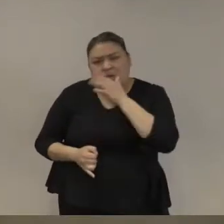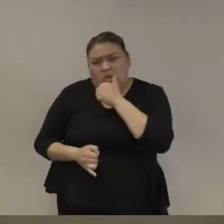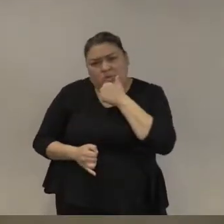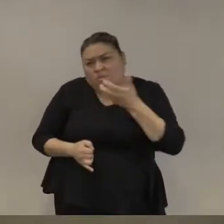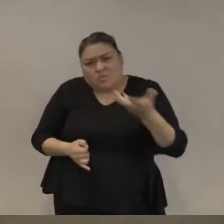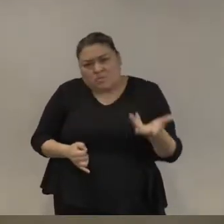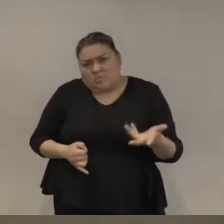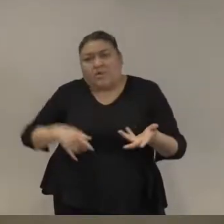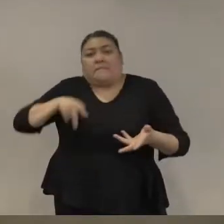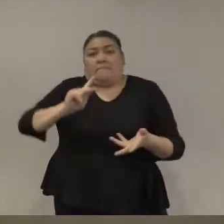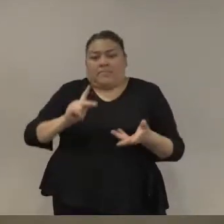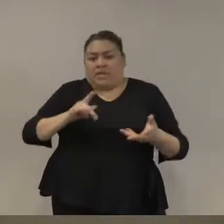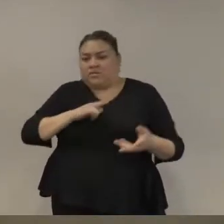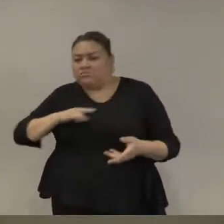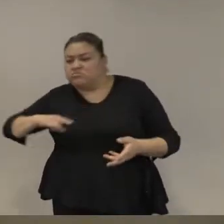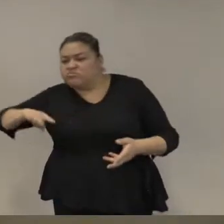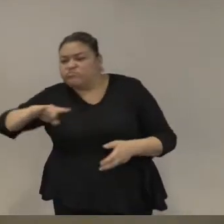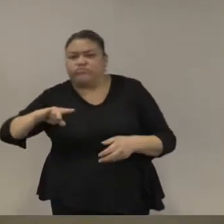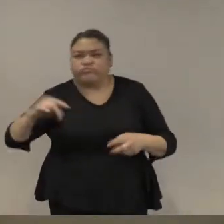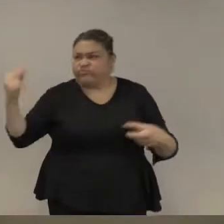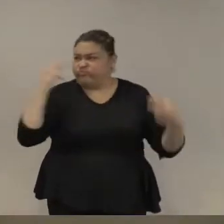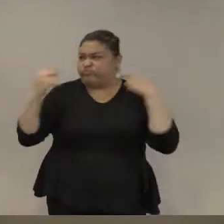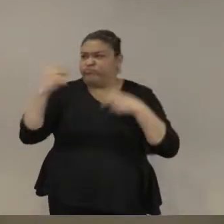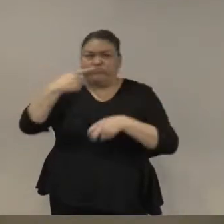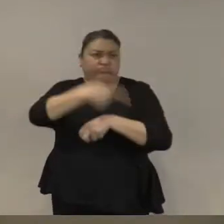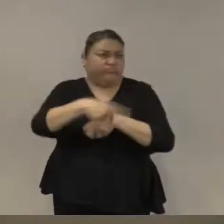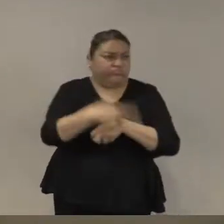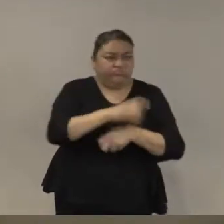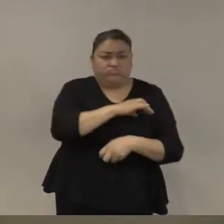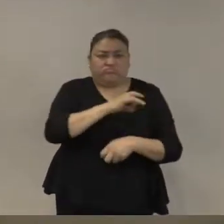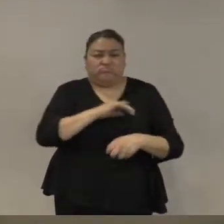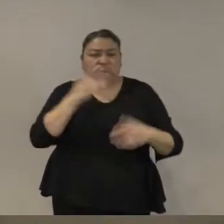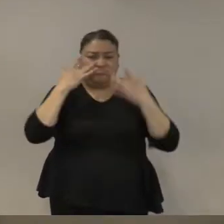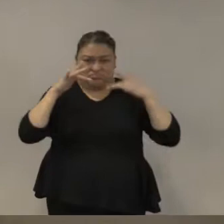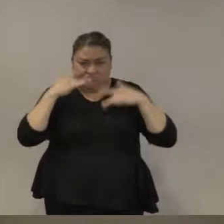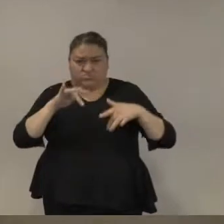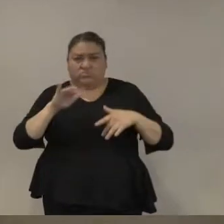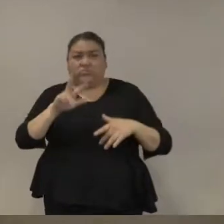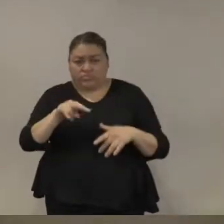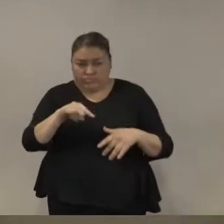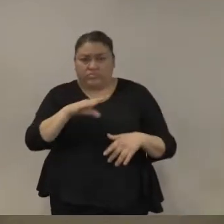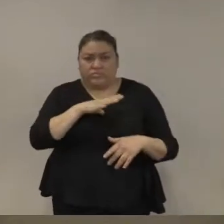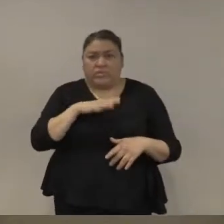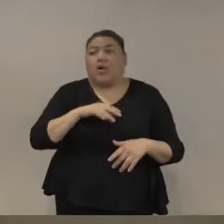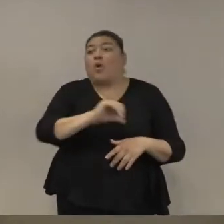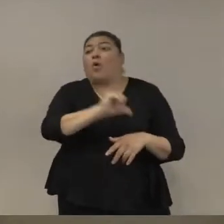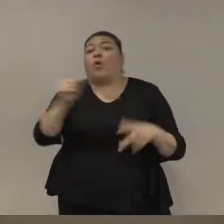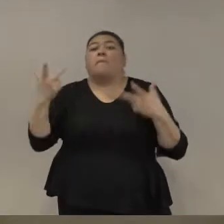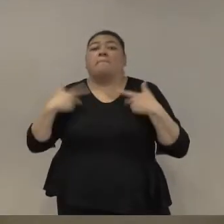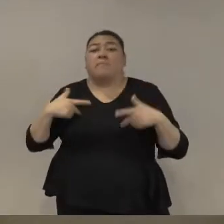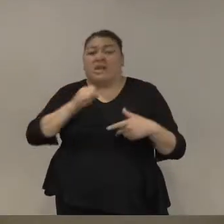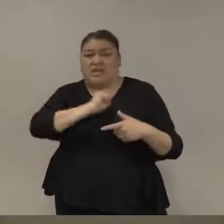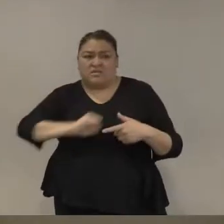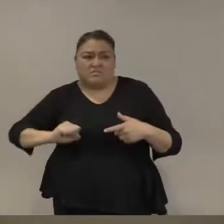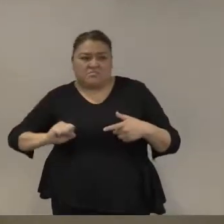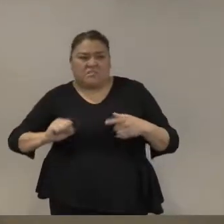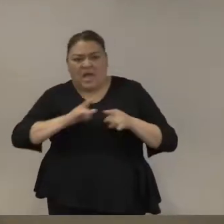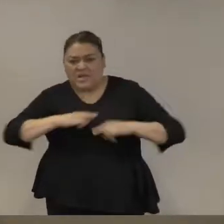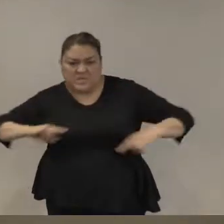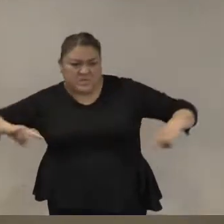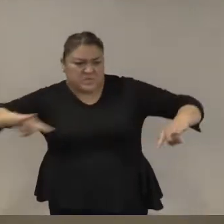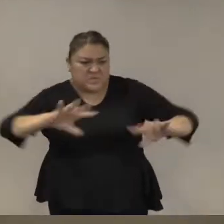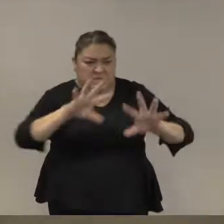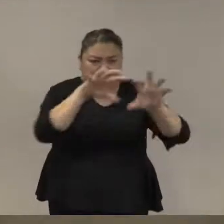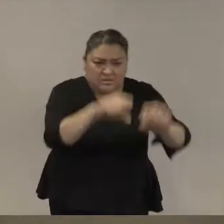presencia disuasiva y a veces la capacidad de inteligencia cuando vienen a detener los capos pueden jugar un papel pero